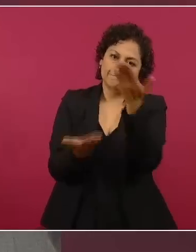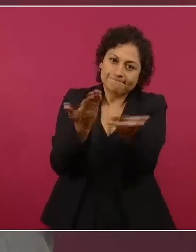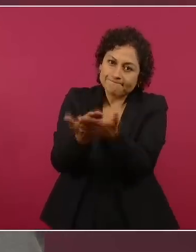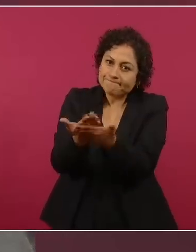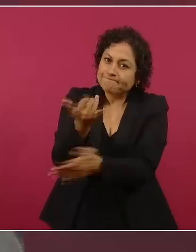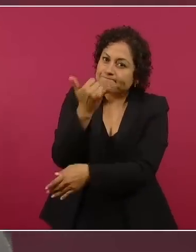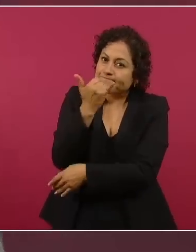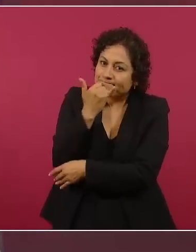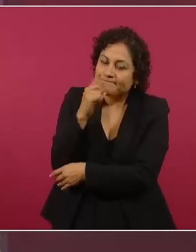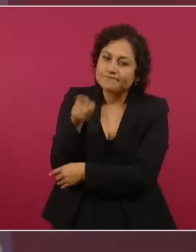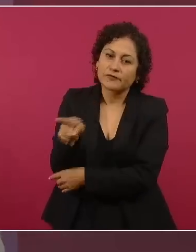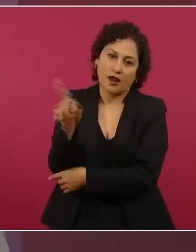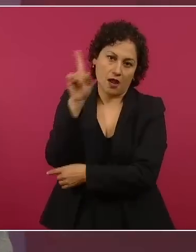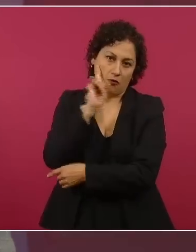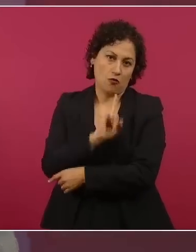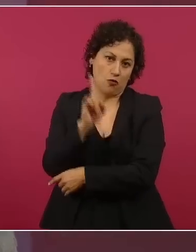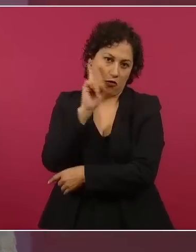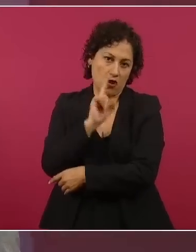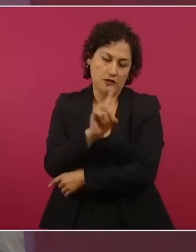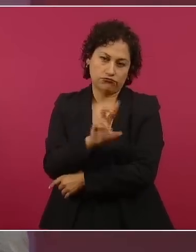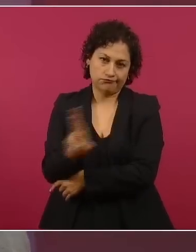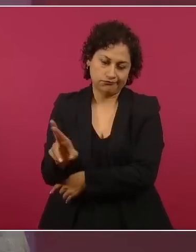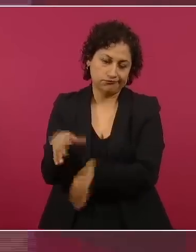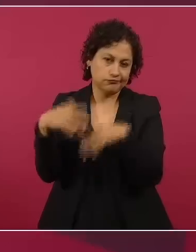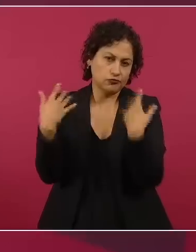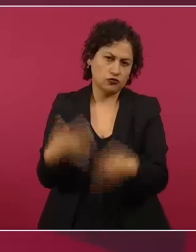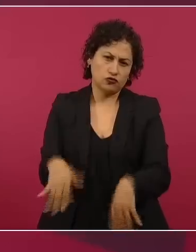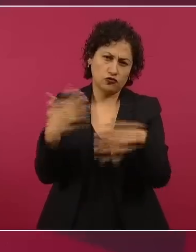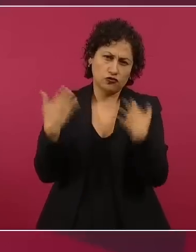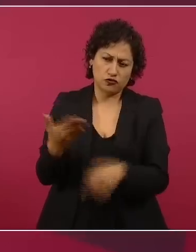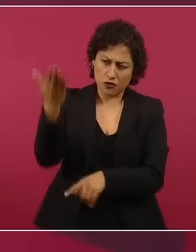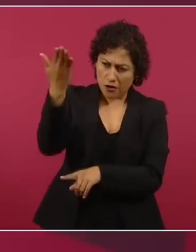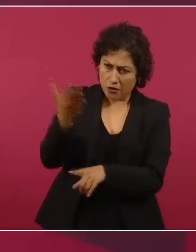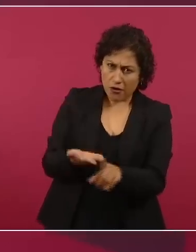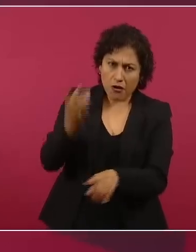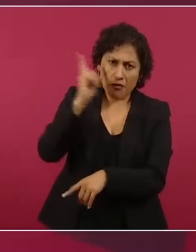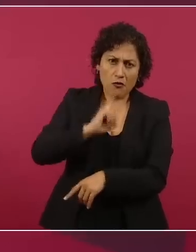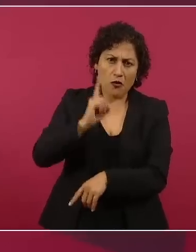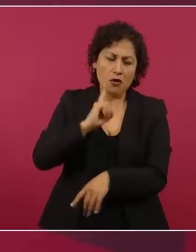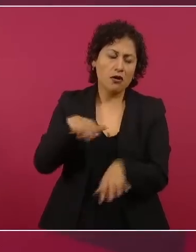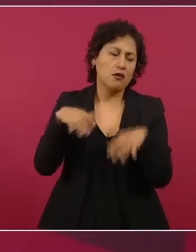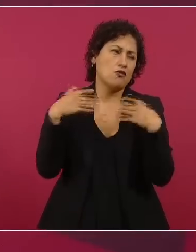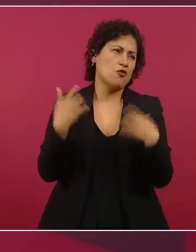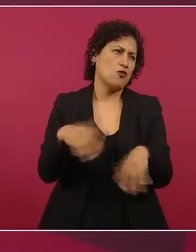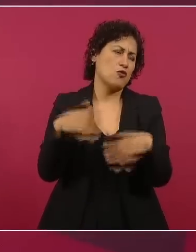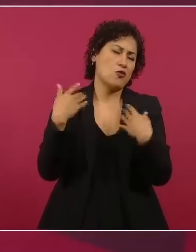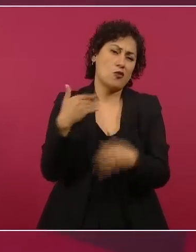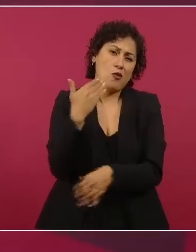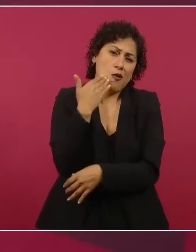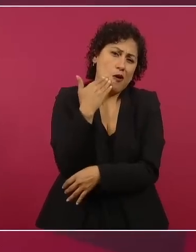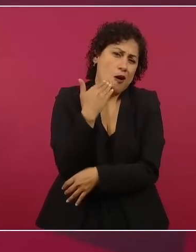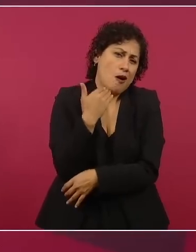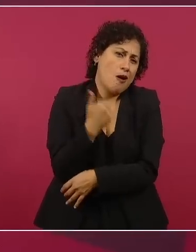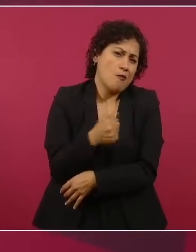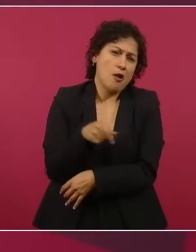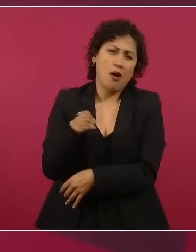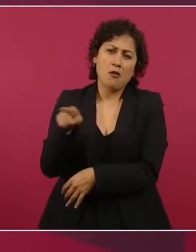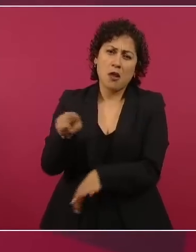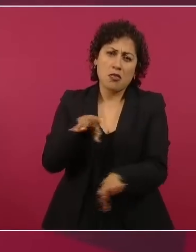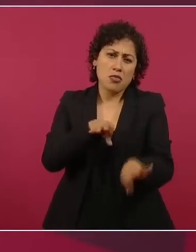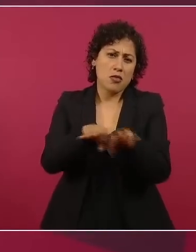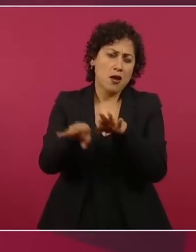también muy amable y una extraordinaria diplomática